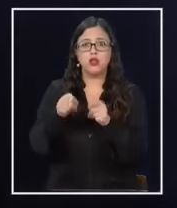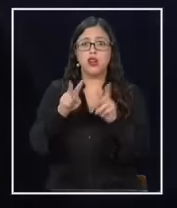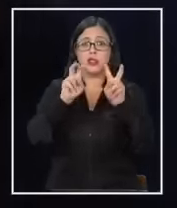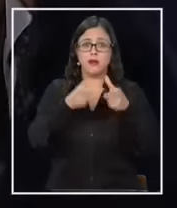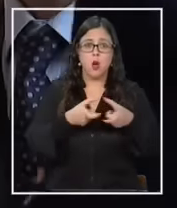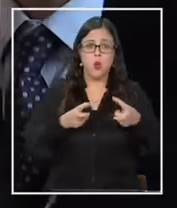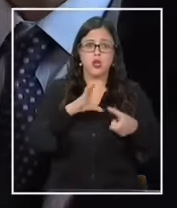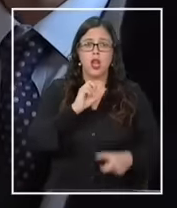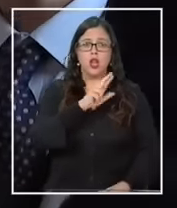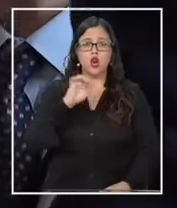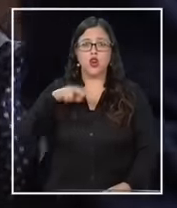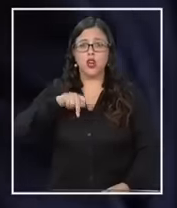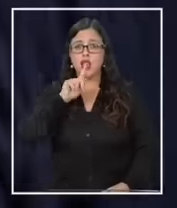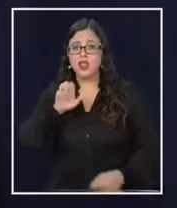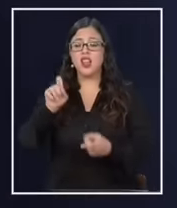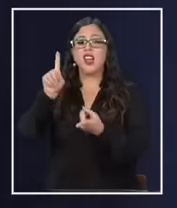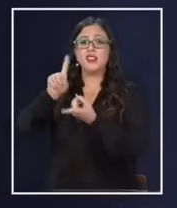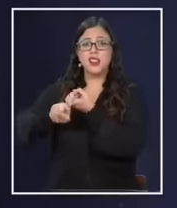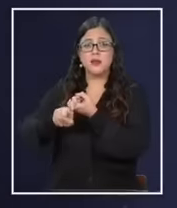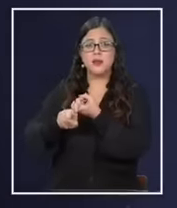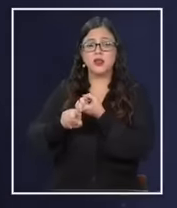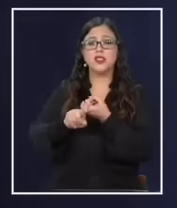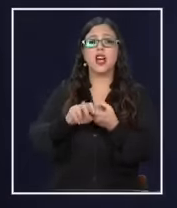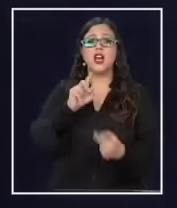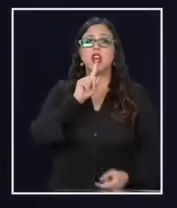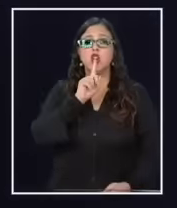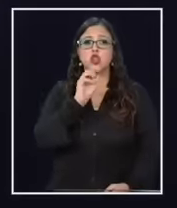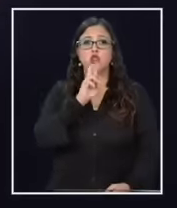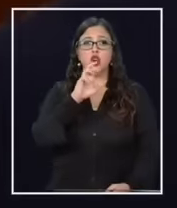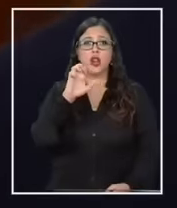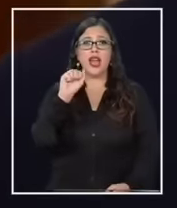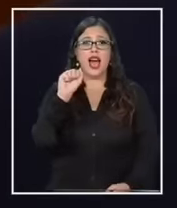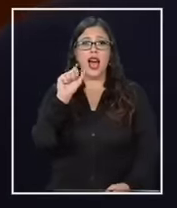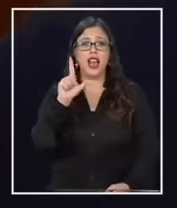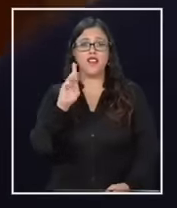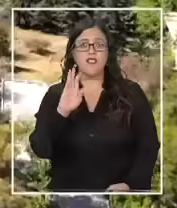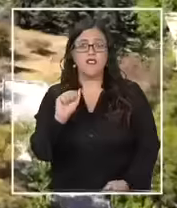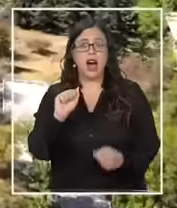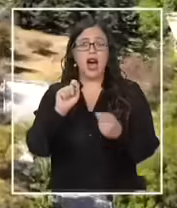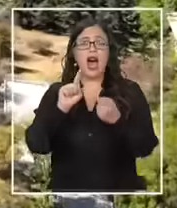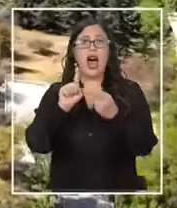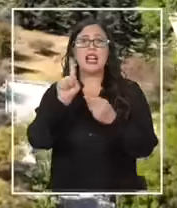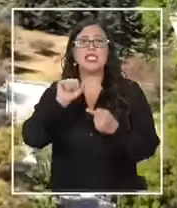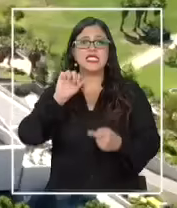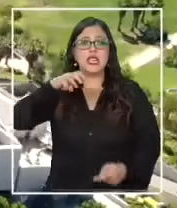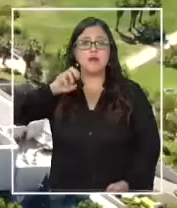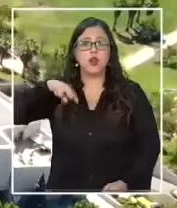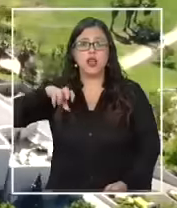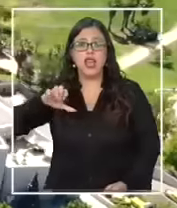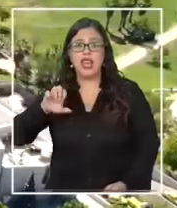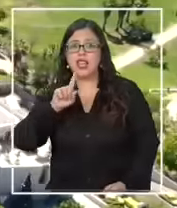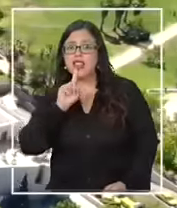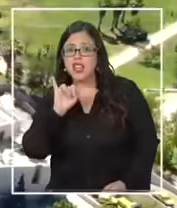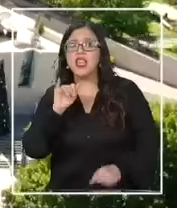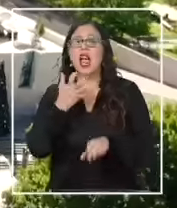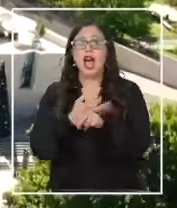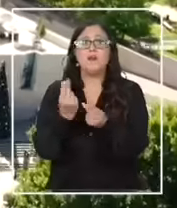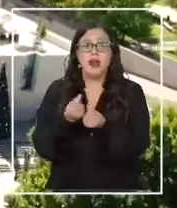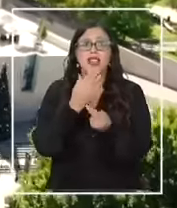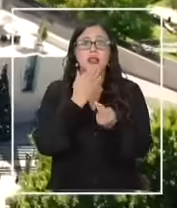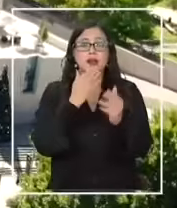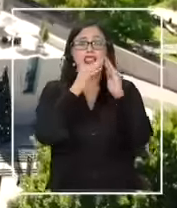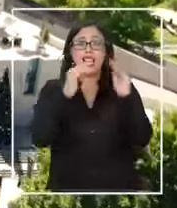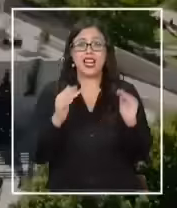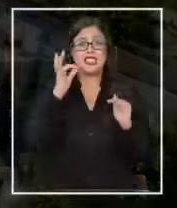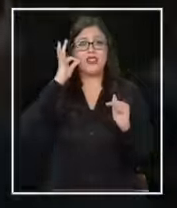las cuentas corrientes del matrimonio Torrealba Simonetti fueron encontrados dineros irregulares. También su casa, ubicada en la comuna de Vitacura, se halló